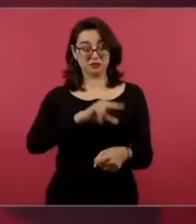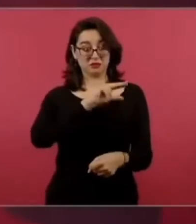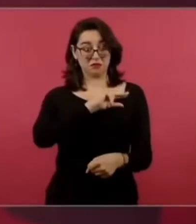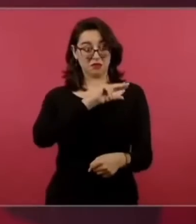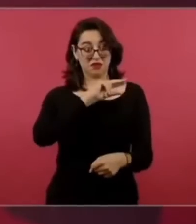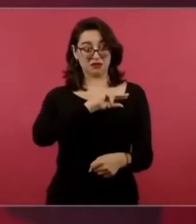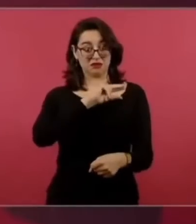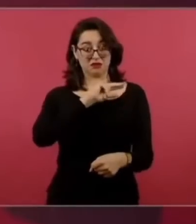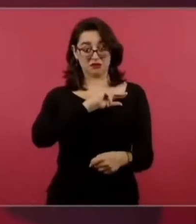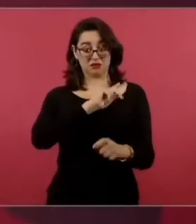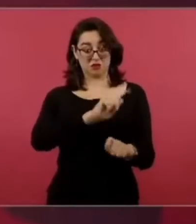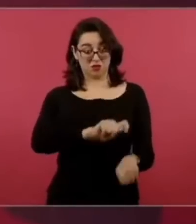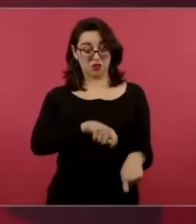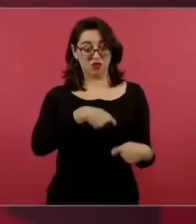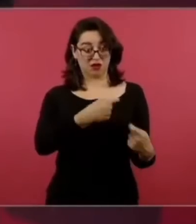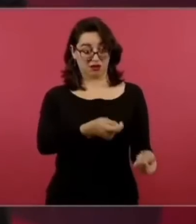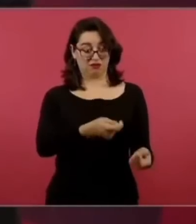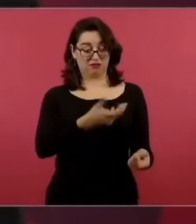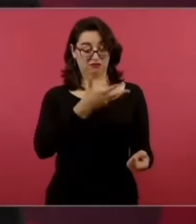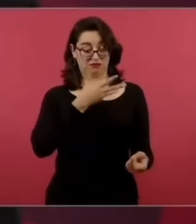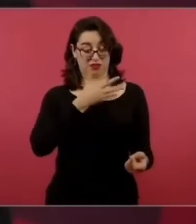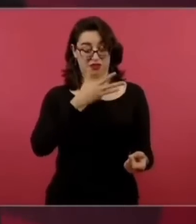hicieron empresas